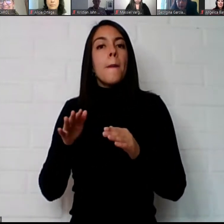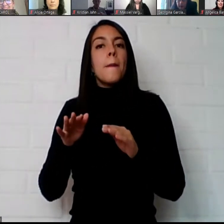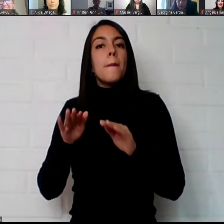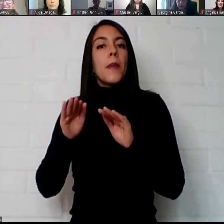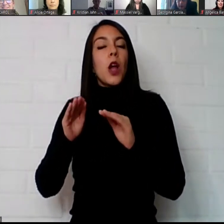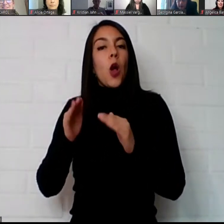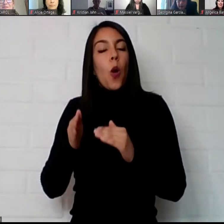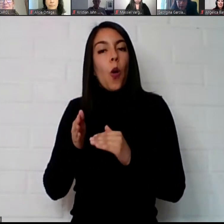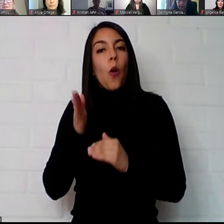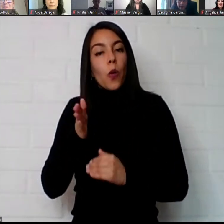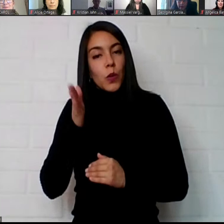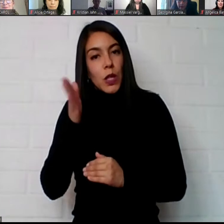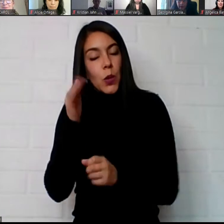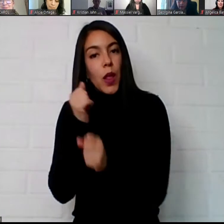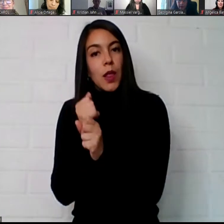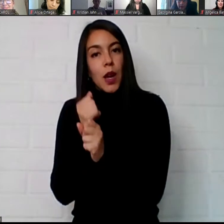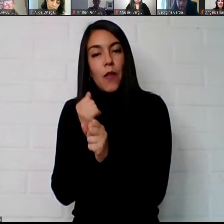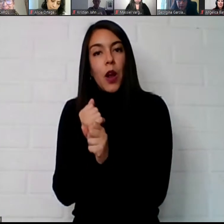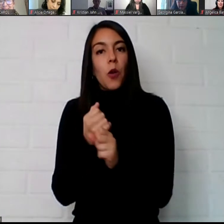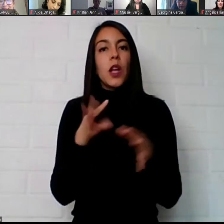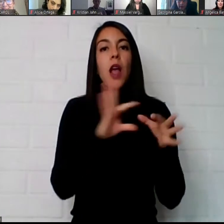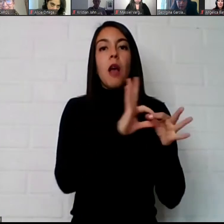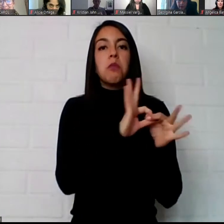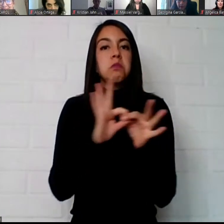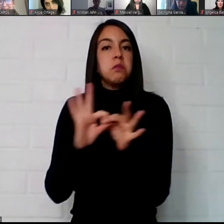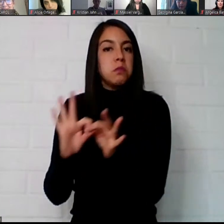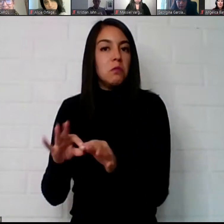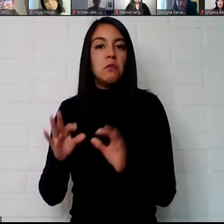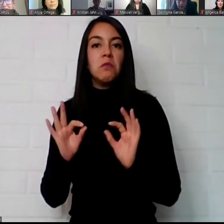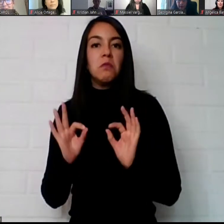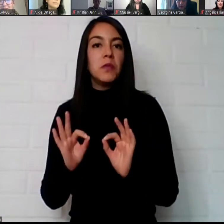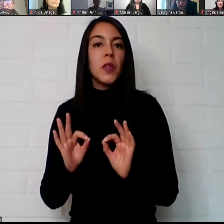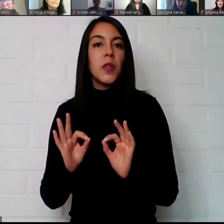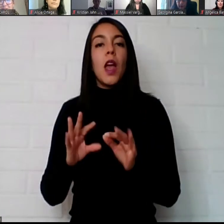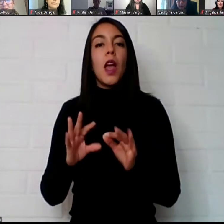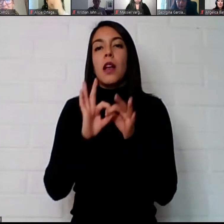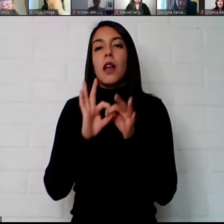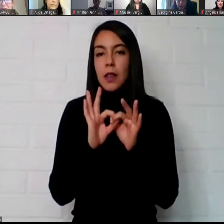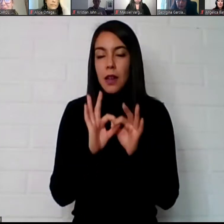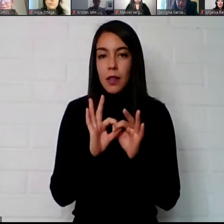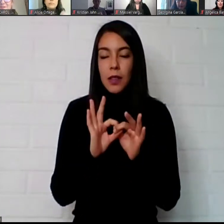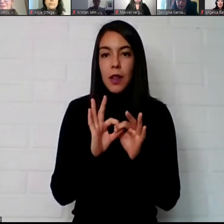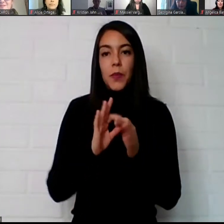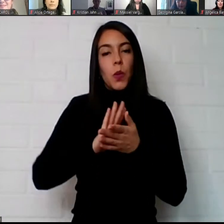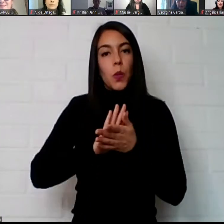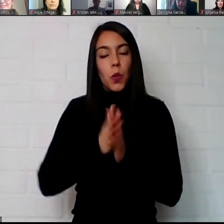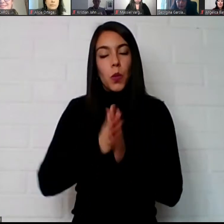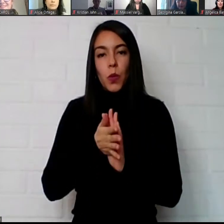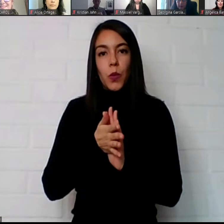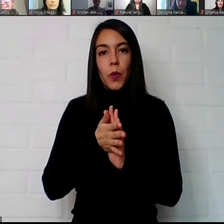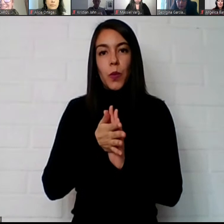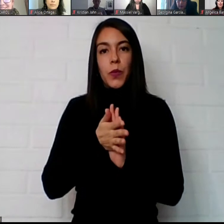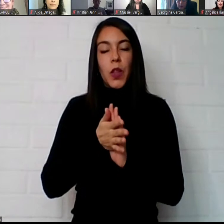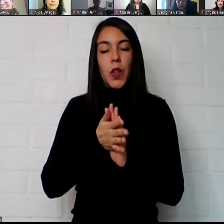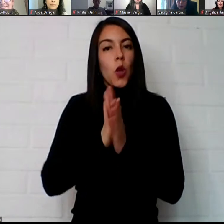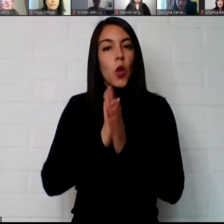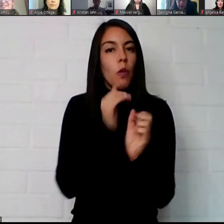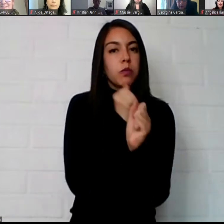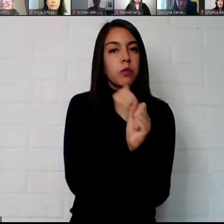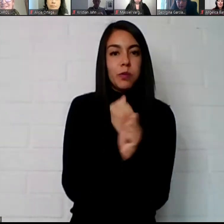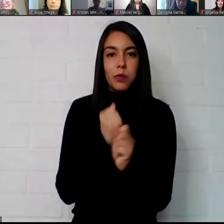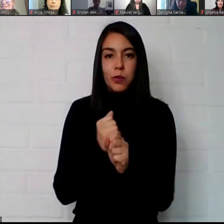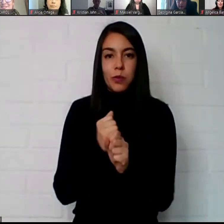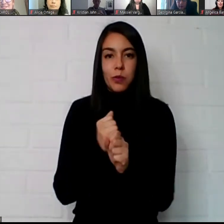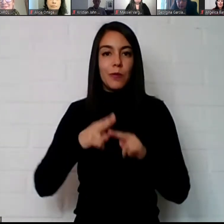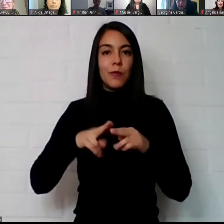que se ve muy estimulado y también sumarme a muchas gracias por el la actividad que se hizo hoy